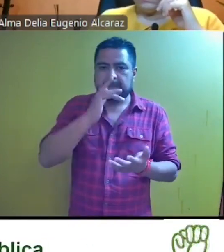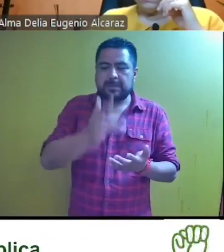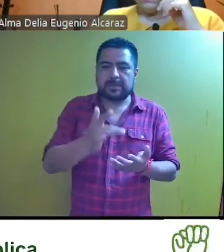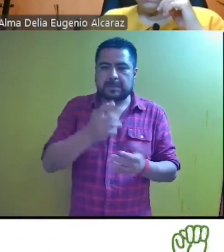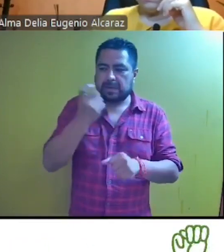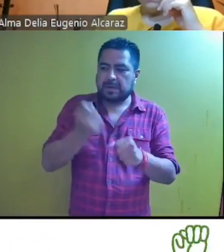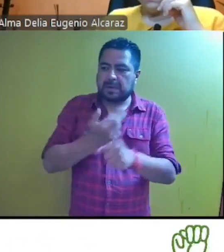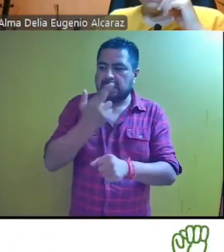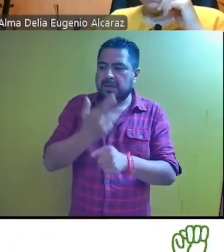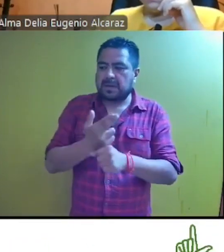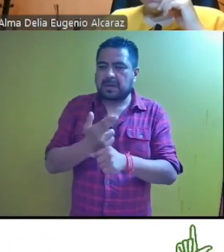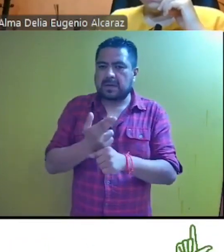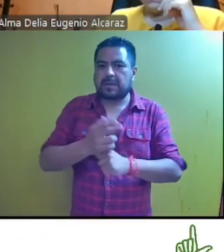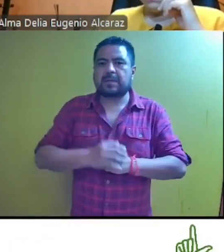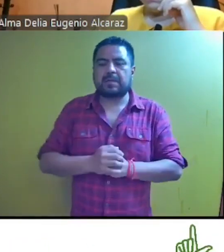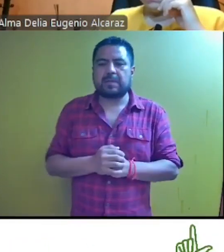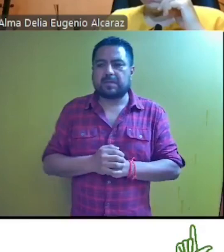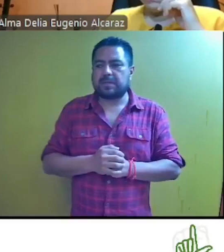Gracias, secretario.